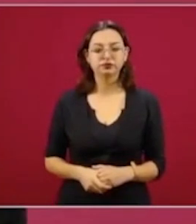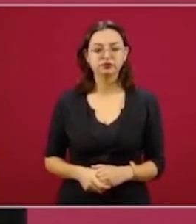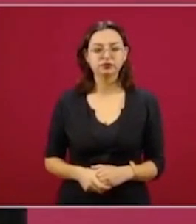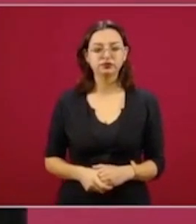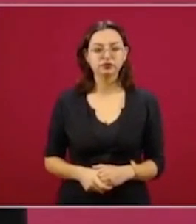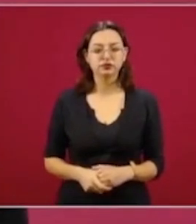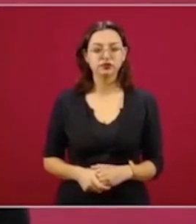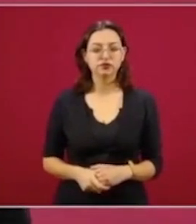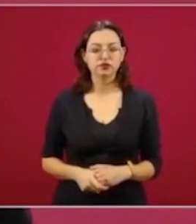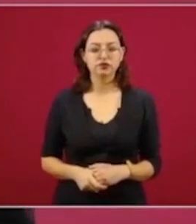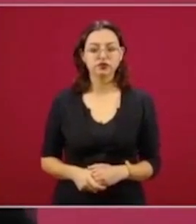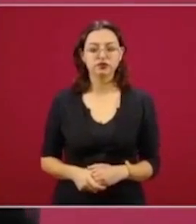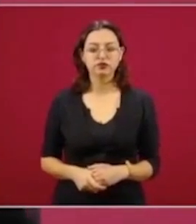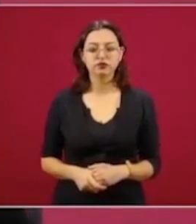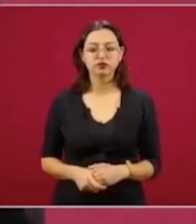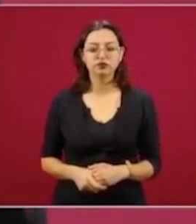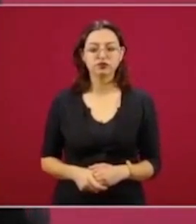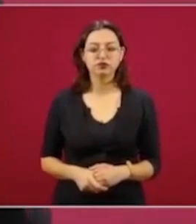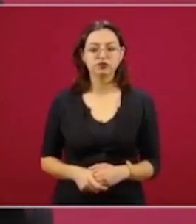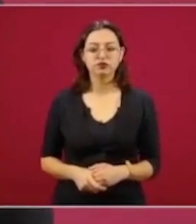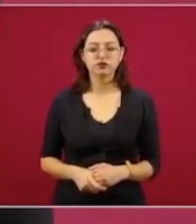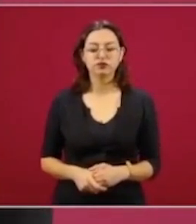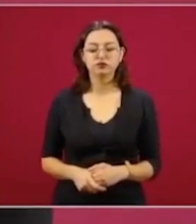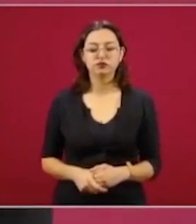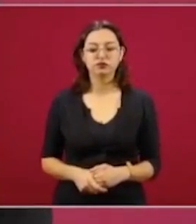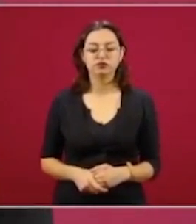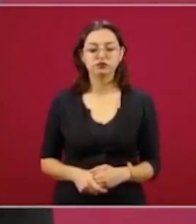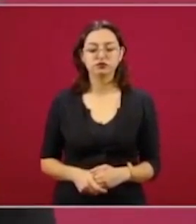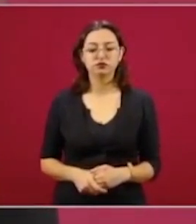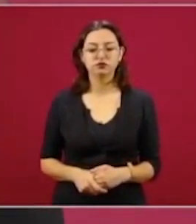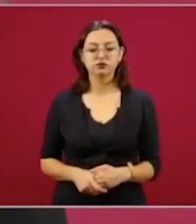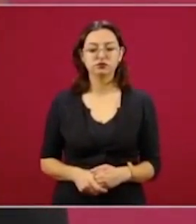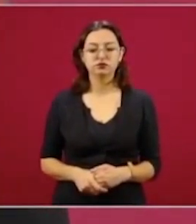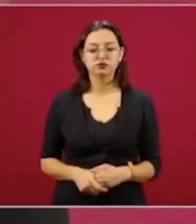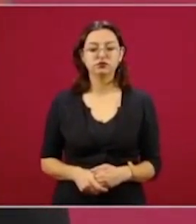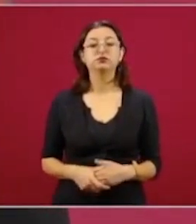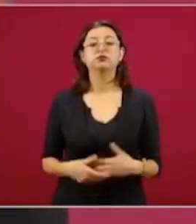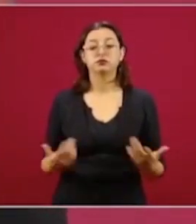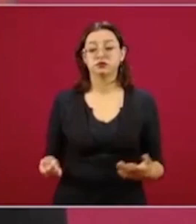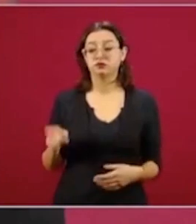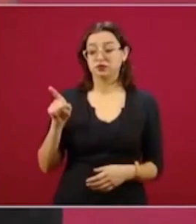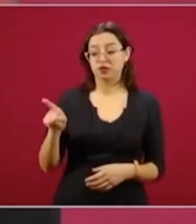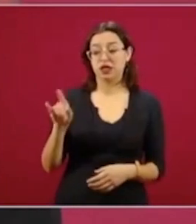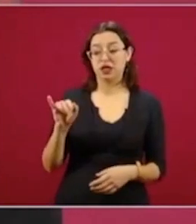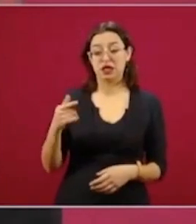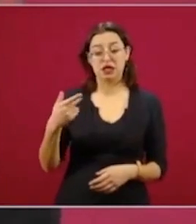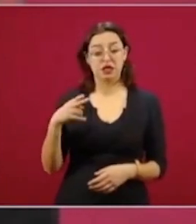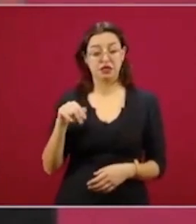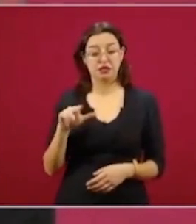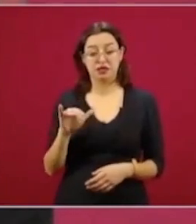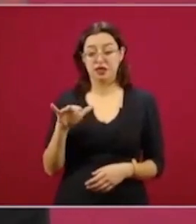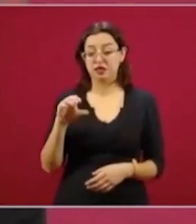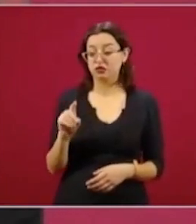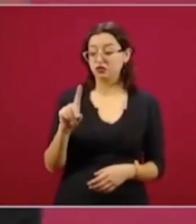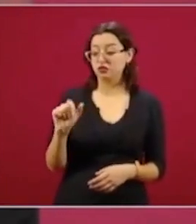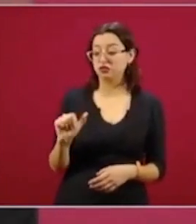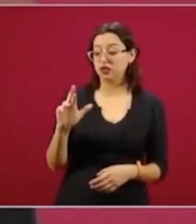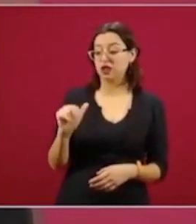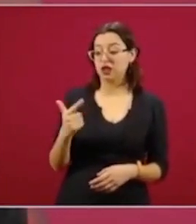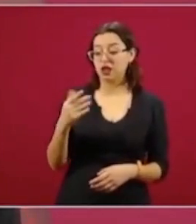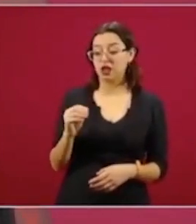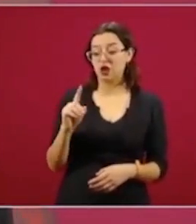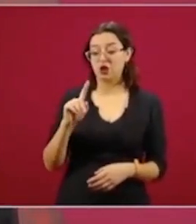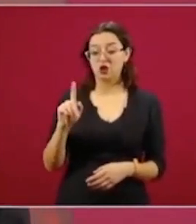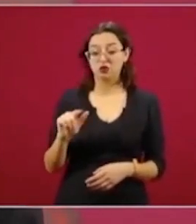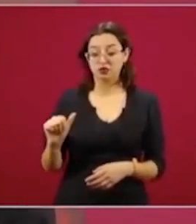el telegrama que envía Ignacio Zaragoza al ministro de Guerra